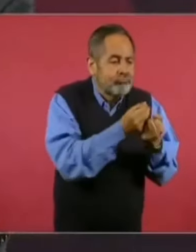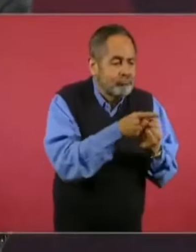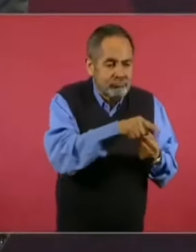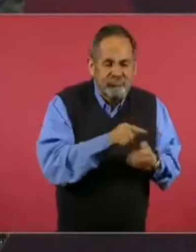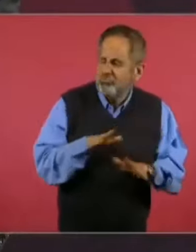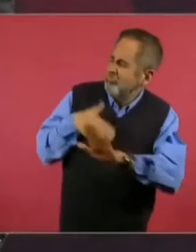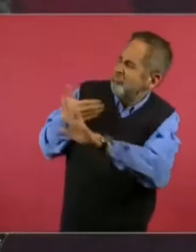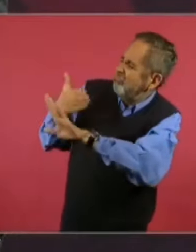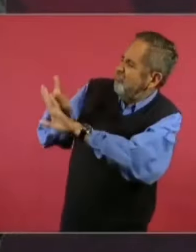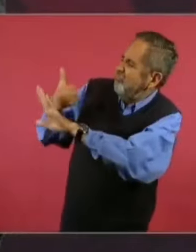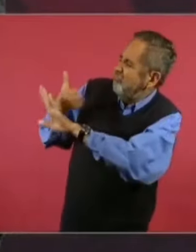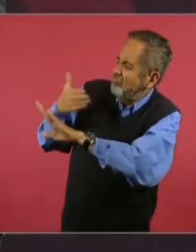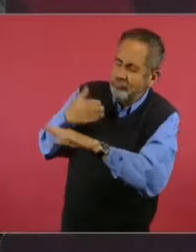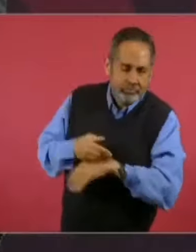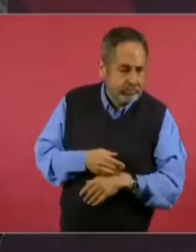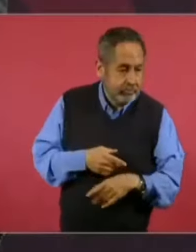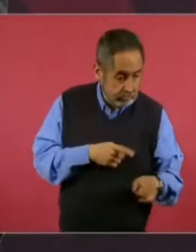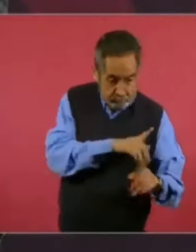nosotros.